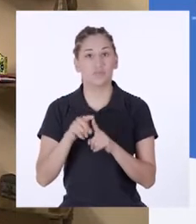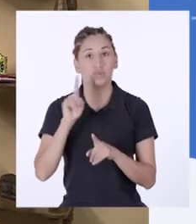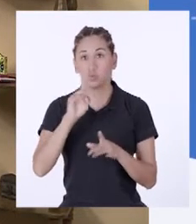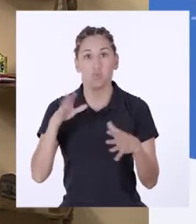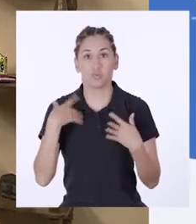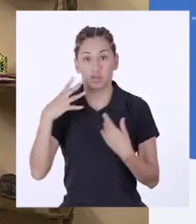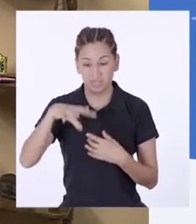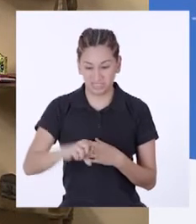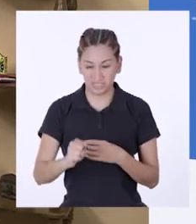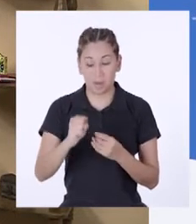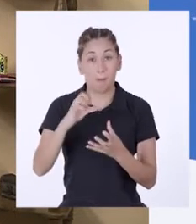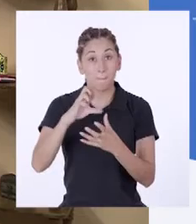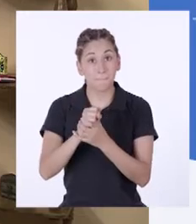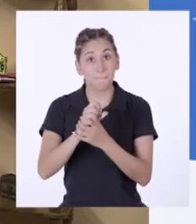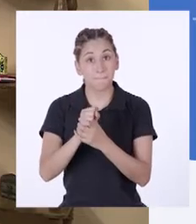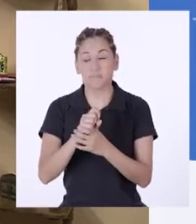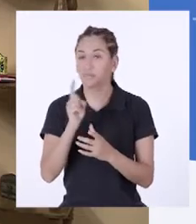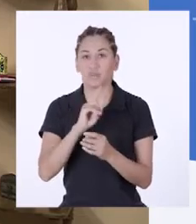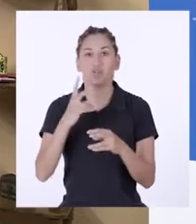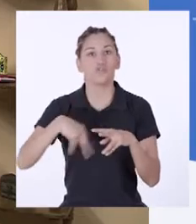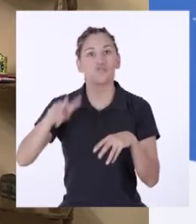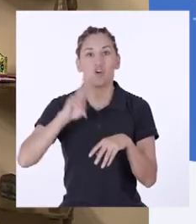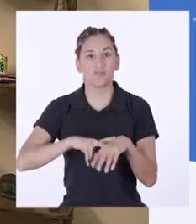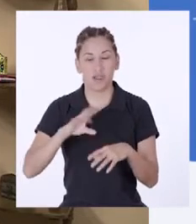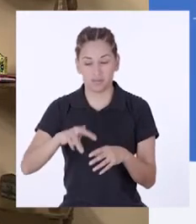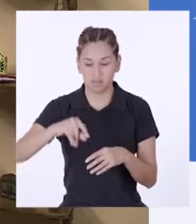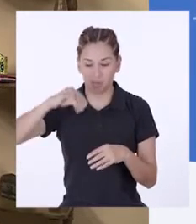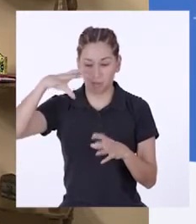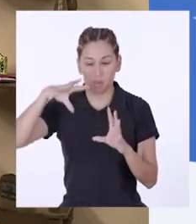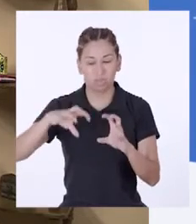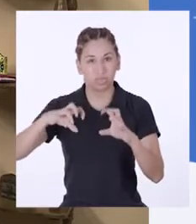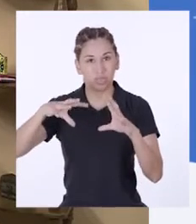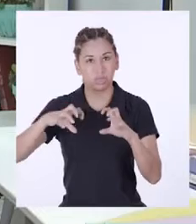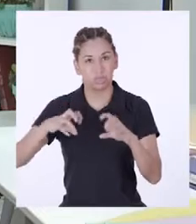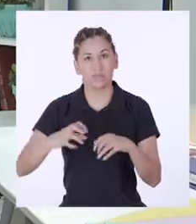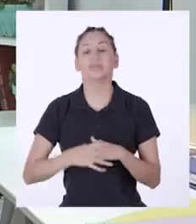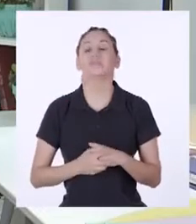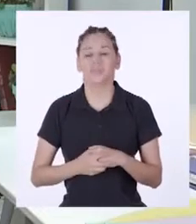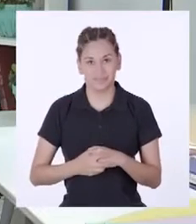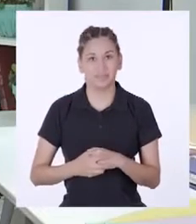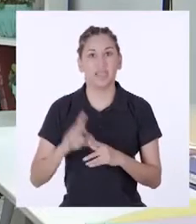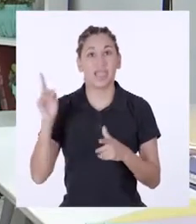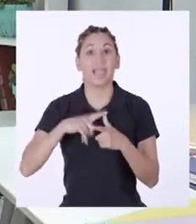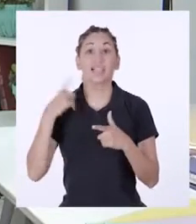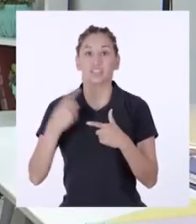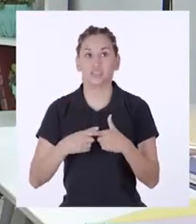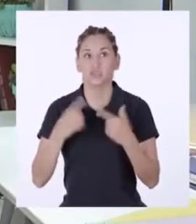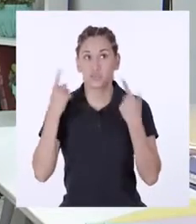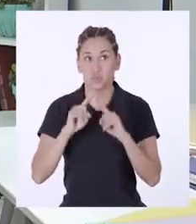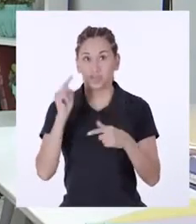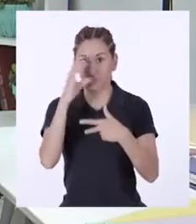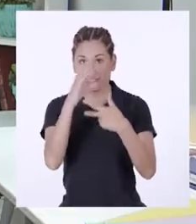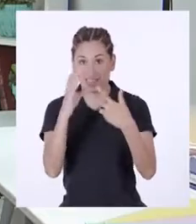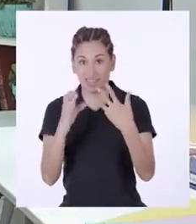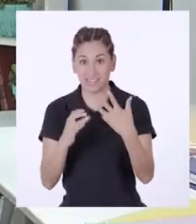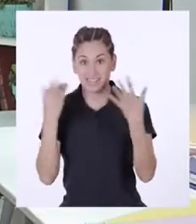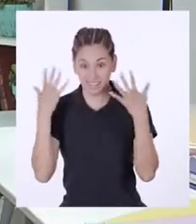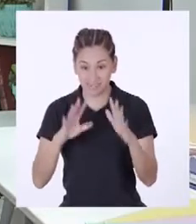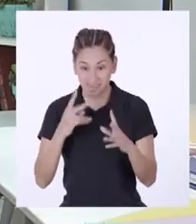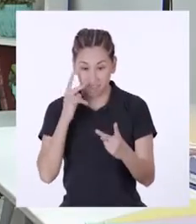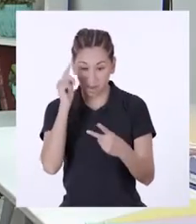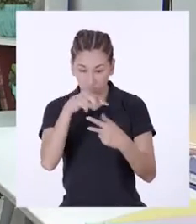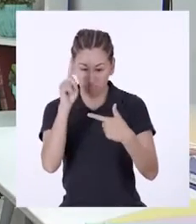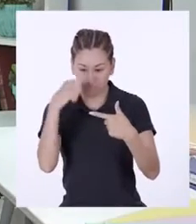compactarse al presionarlo, sino mantener una textura esponjosa. Entonces, cuando se cumpla con estas